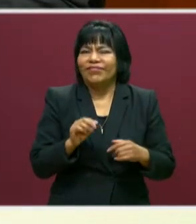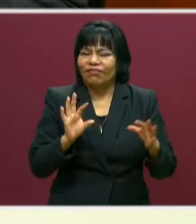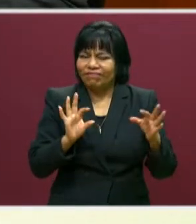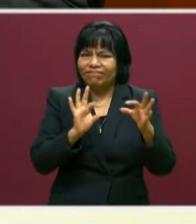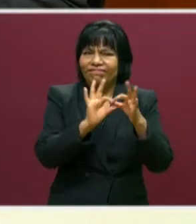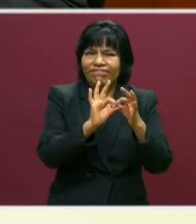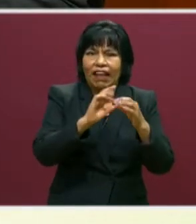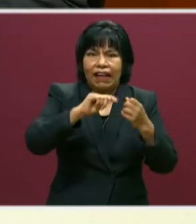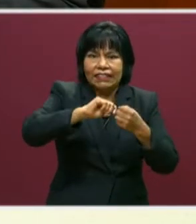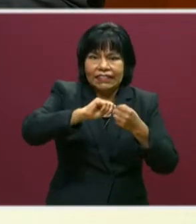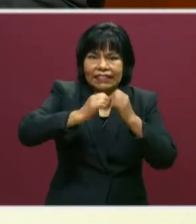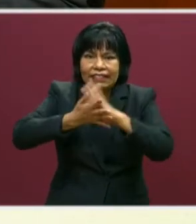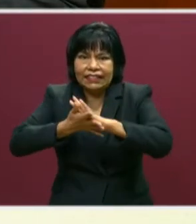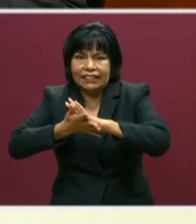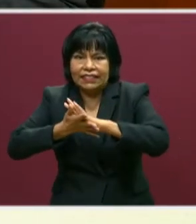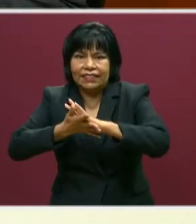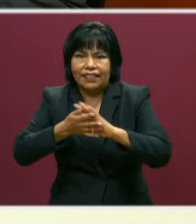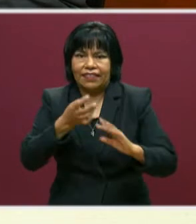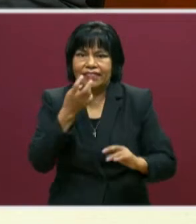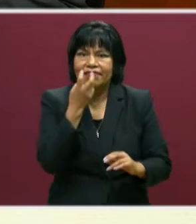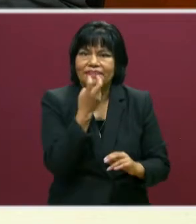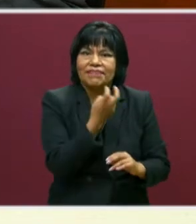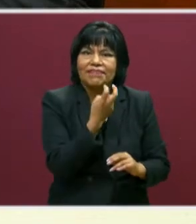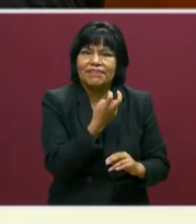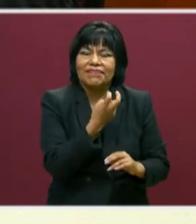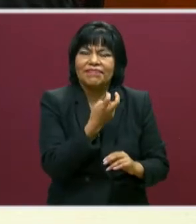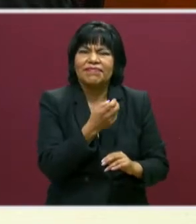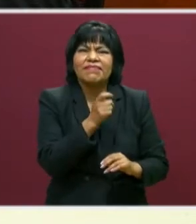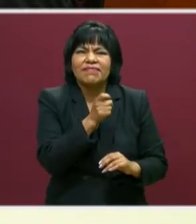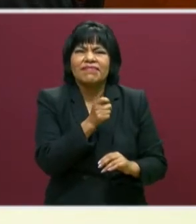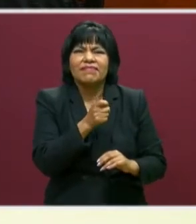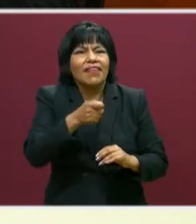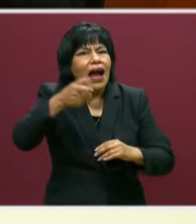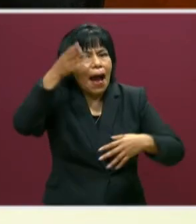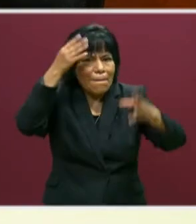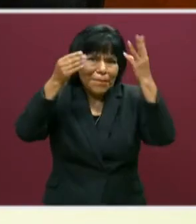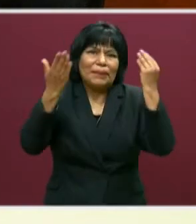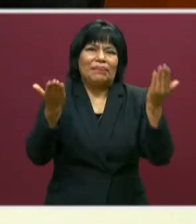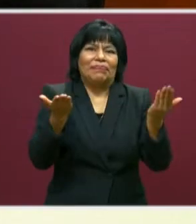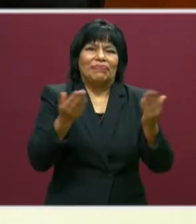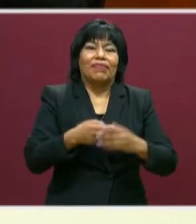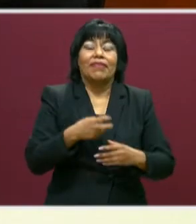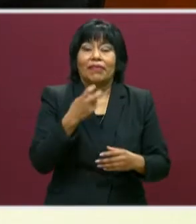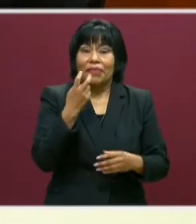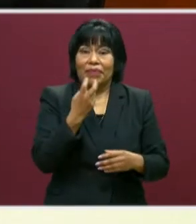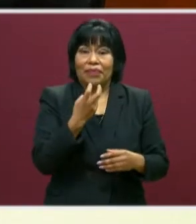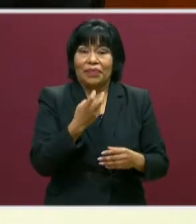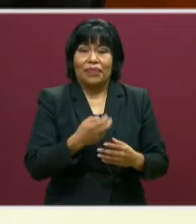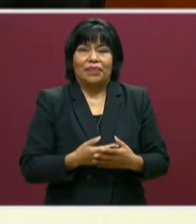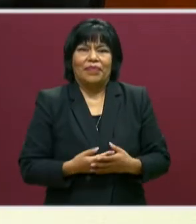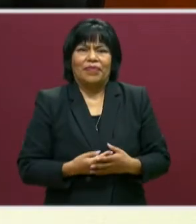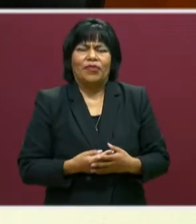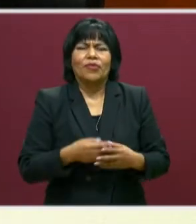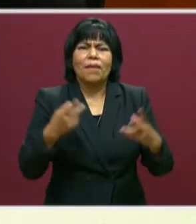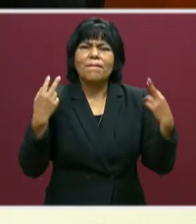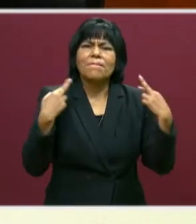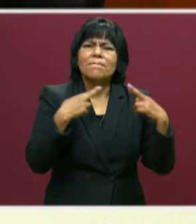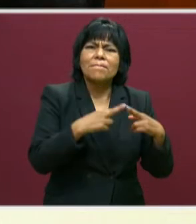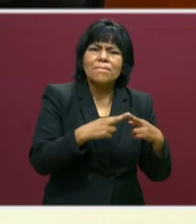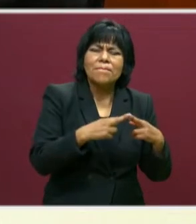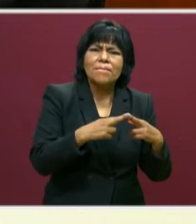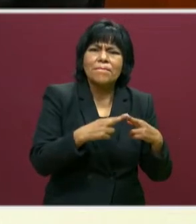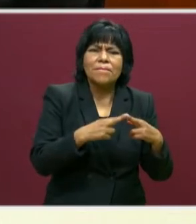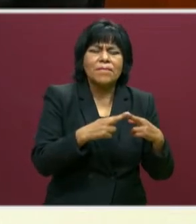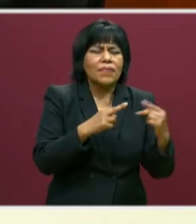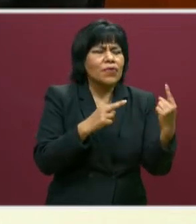eso que se transforma es sinónimo de aprender. Por lo tanto, un maestro puede aprender del